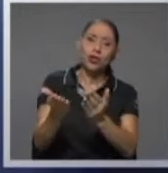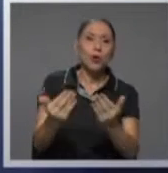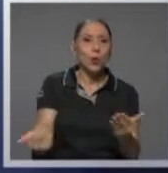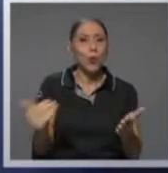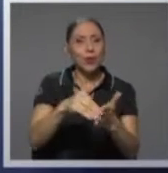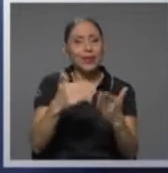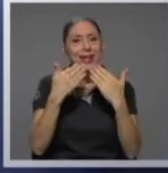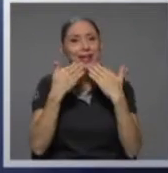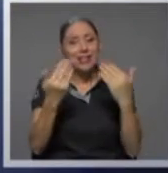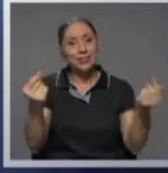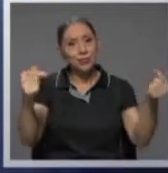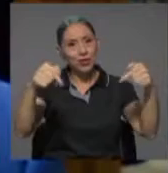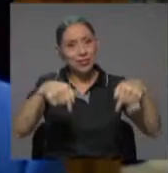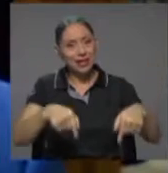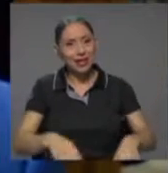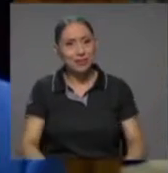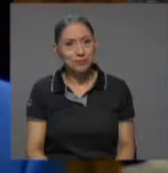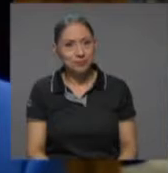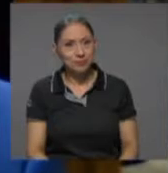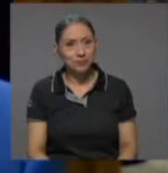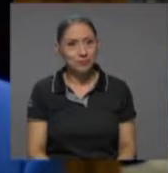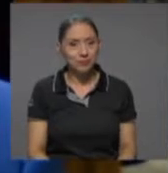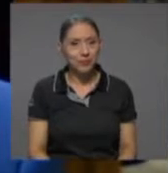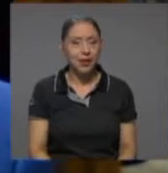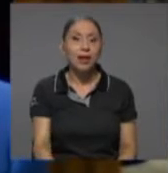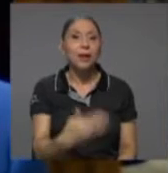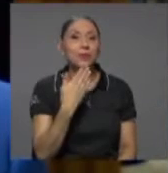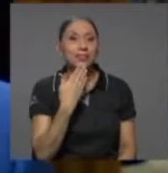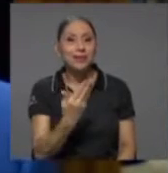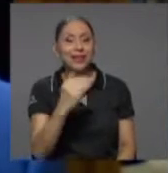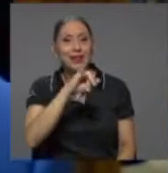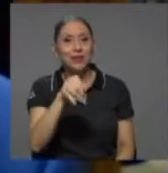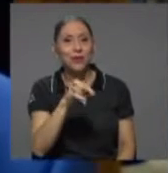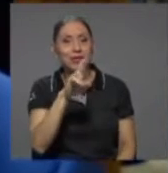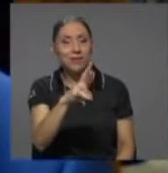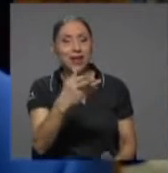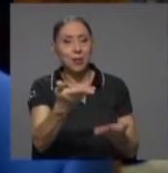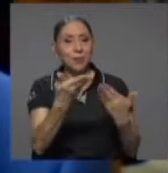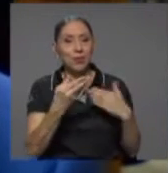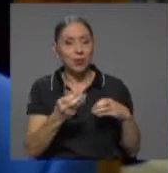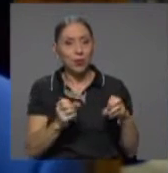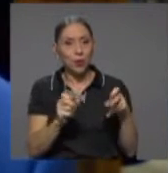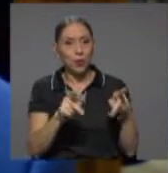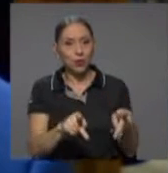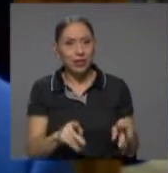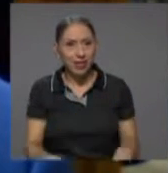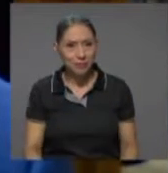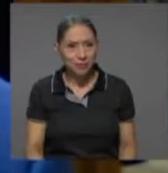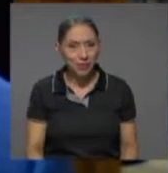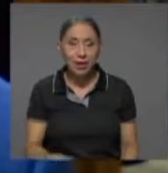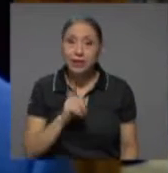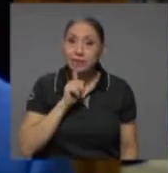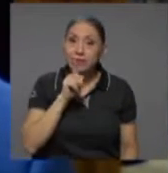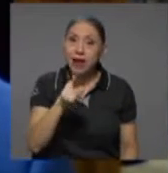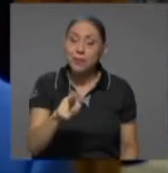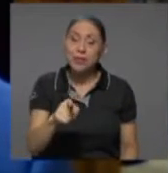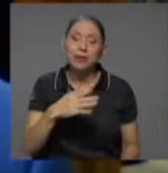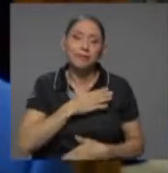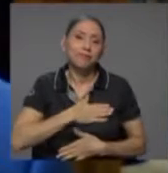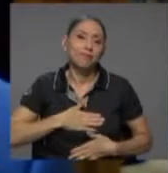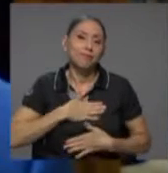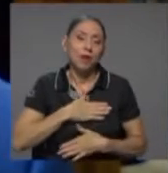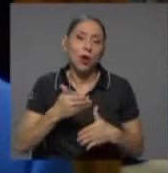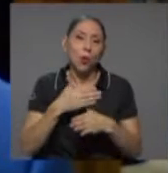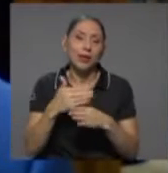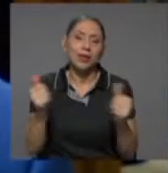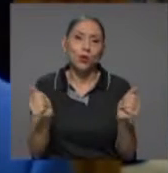gracias por estar aquí. Muchísimas gracias, Don Manuel, por la oportunidad y realmente un placer compartir con usted y con todos los que